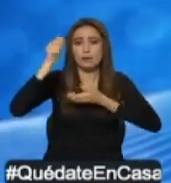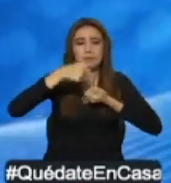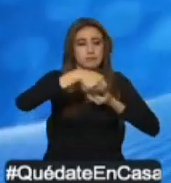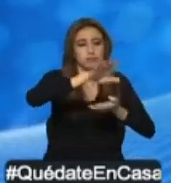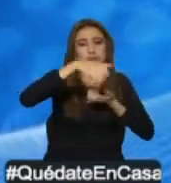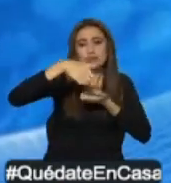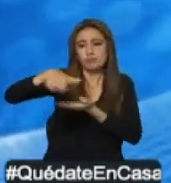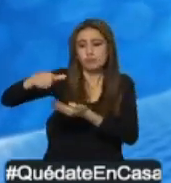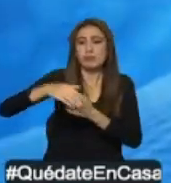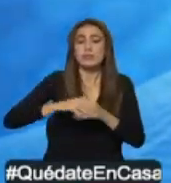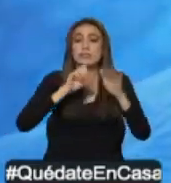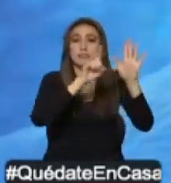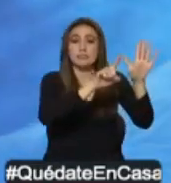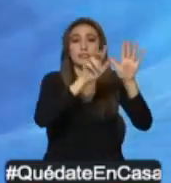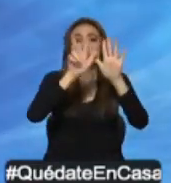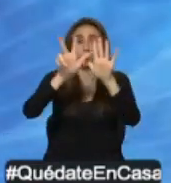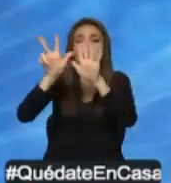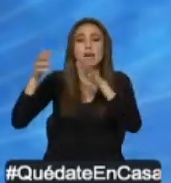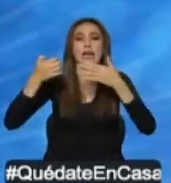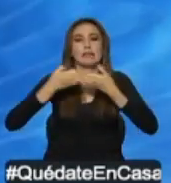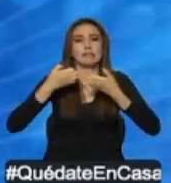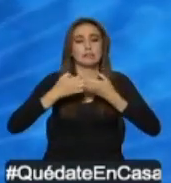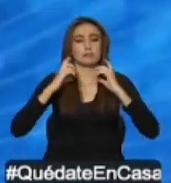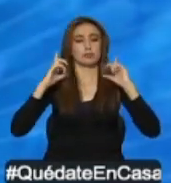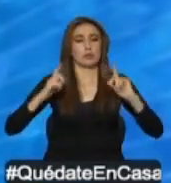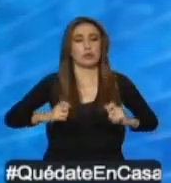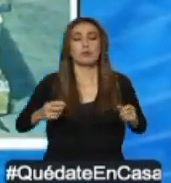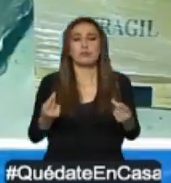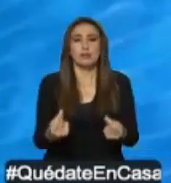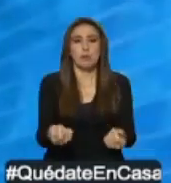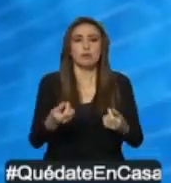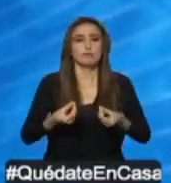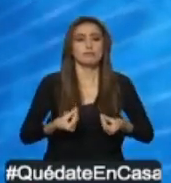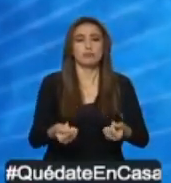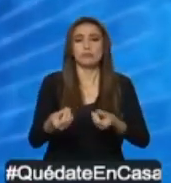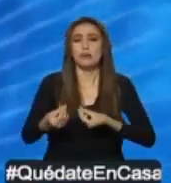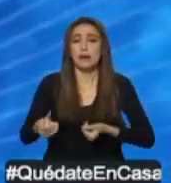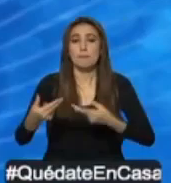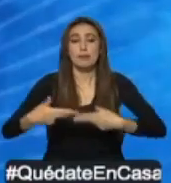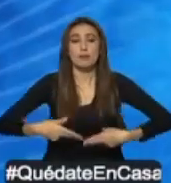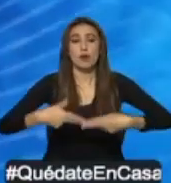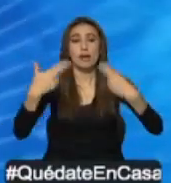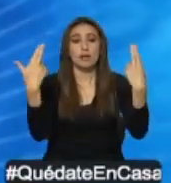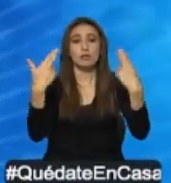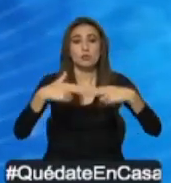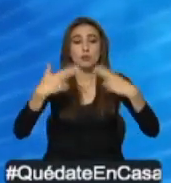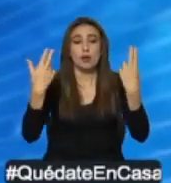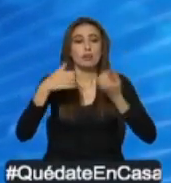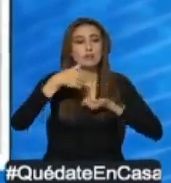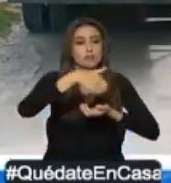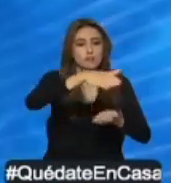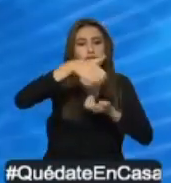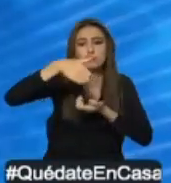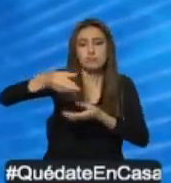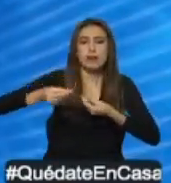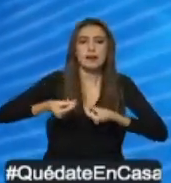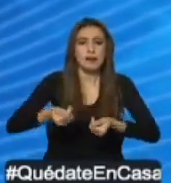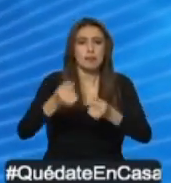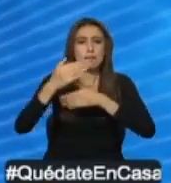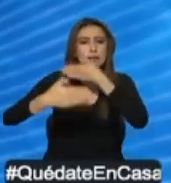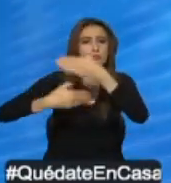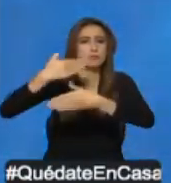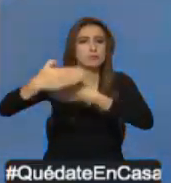importaciones de insumos médicos en el mismo tiempo. El Servicio Nacional de Aduana del Ecuador garantiza la inmediatez en los